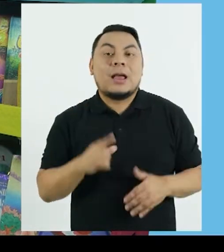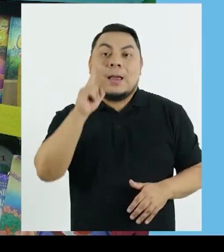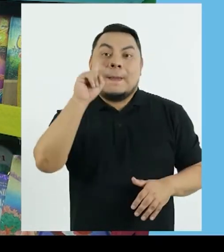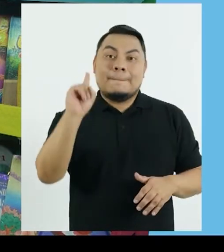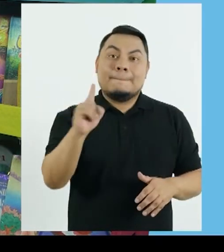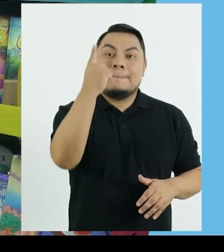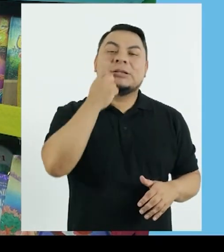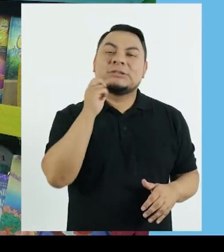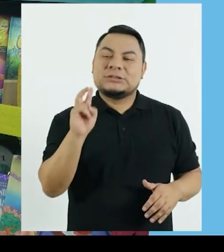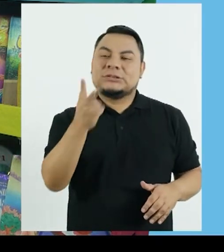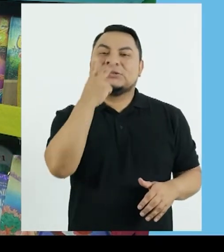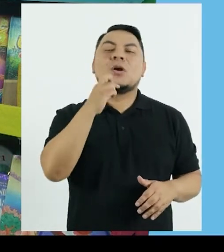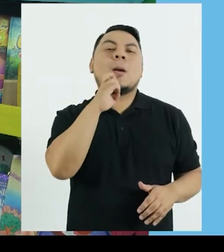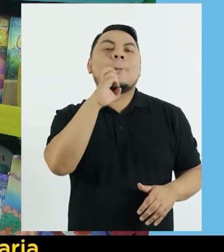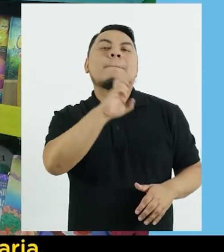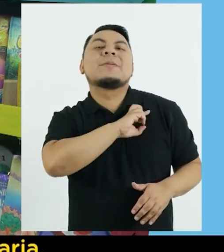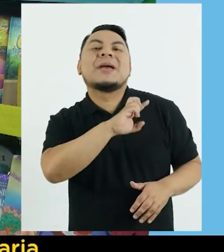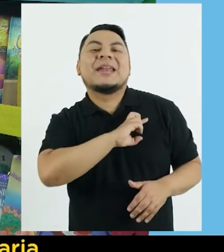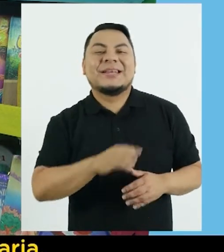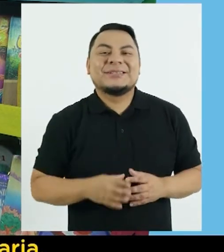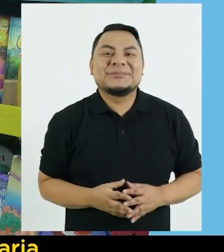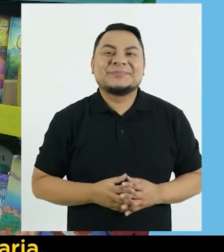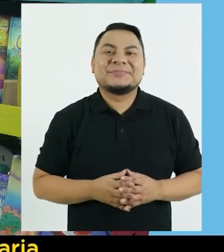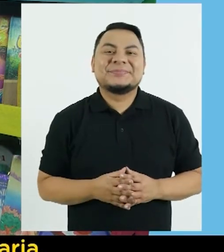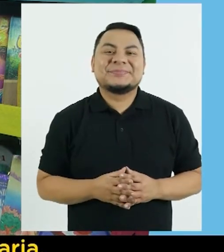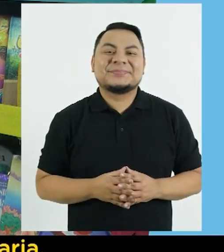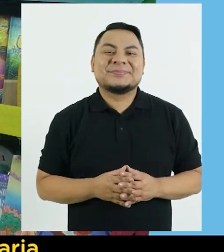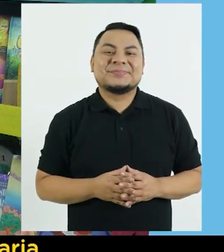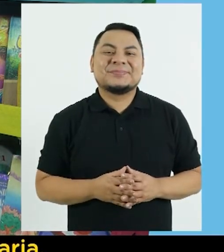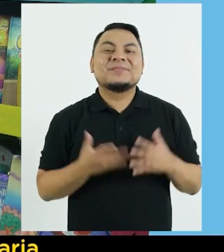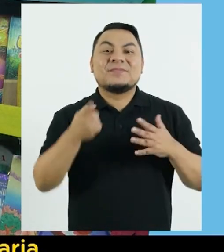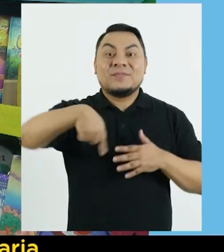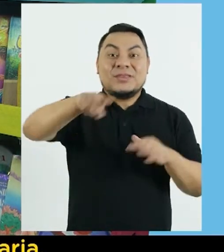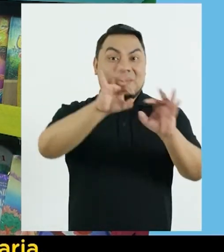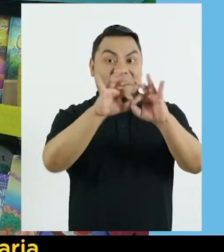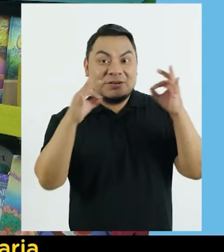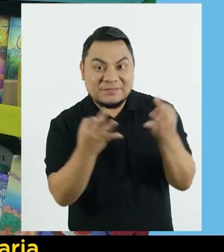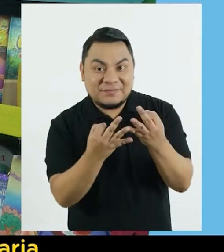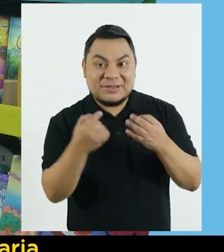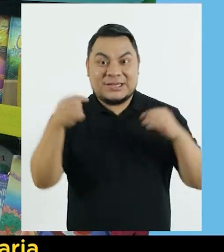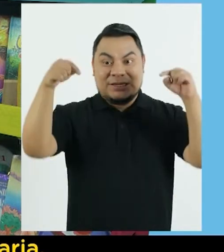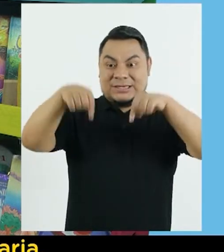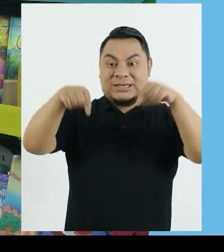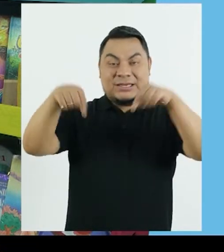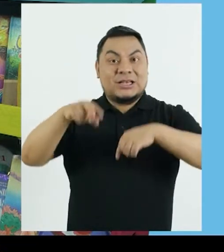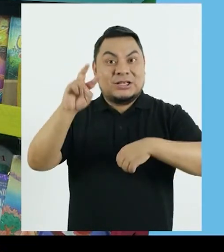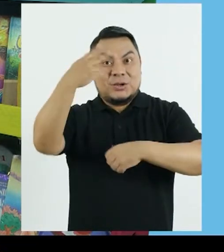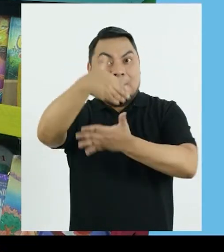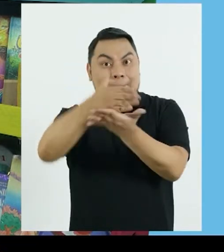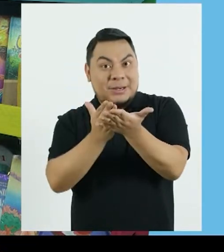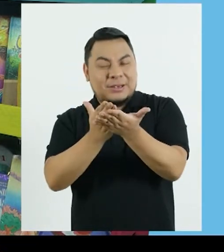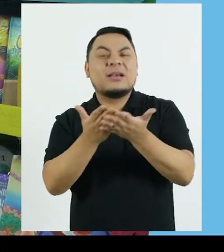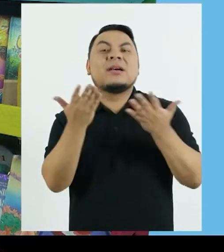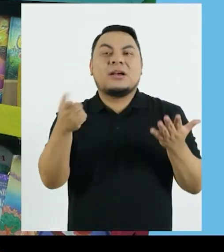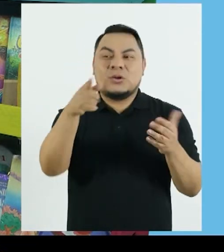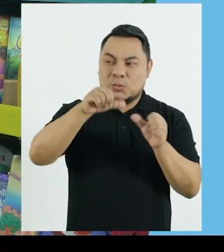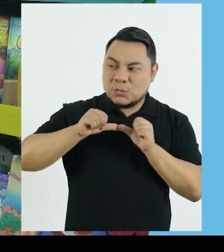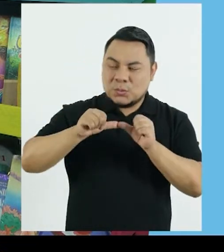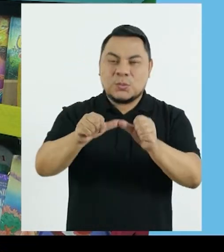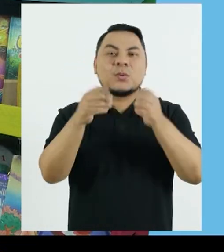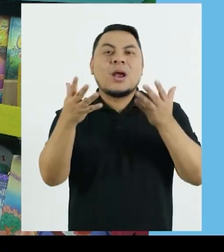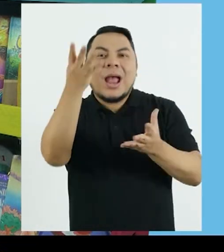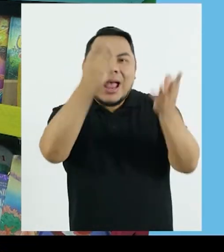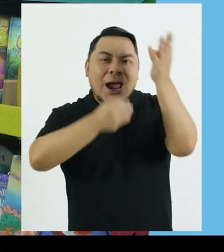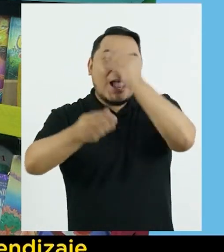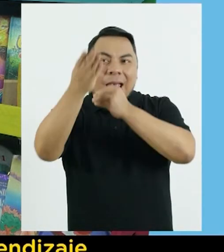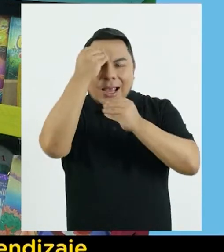de niñas y niños de primer y segundo grado de primaria Familias En este